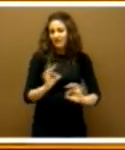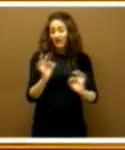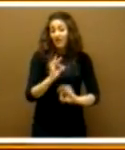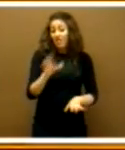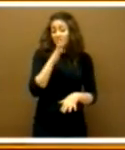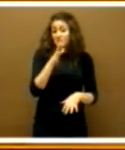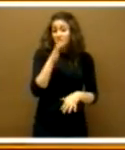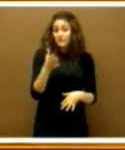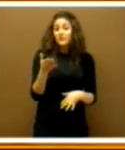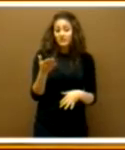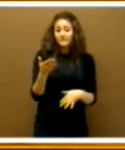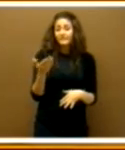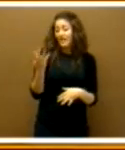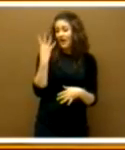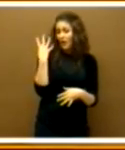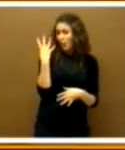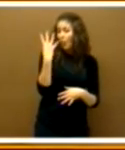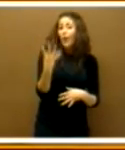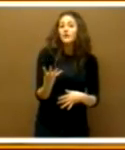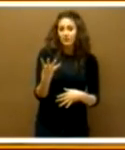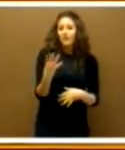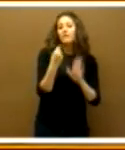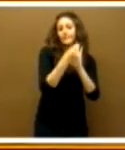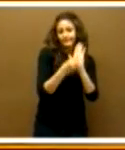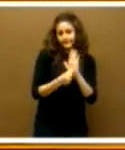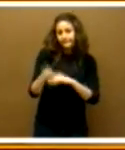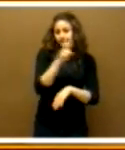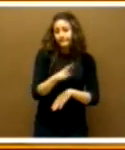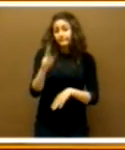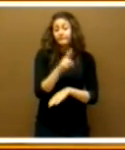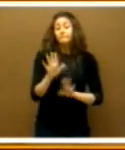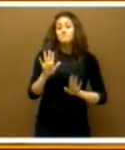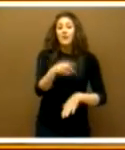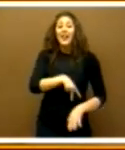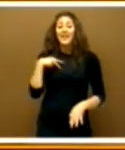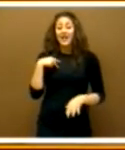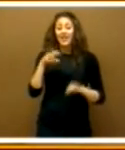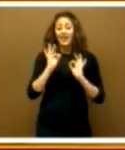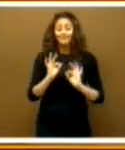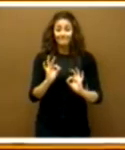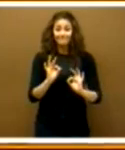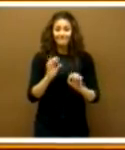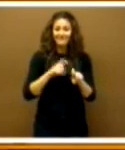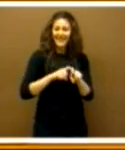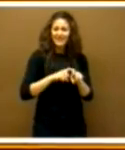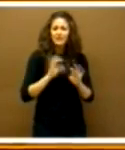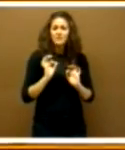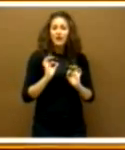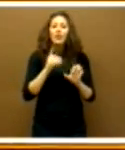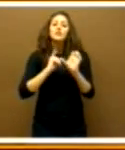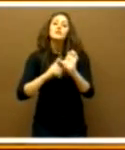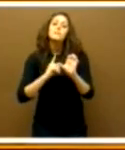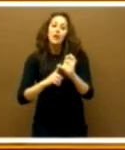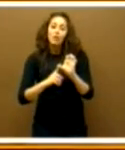veces a lo largo de estos cuatro años. Pero la generalidad en este aspecto, señora consejera, es que Extremadura